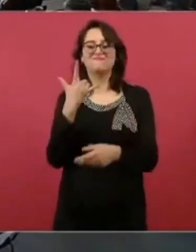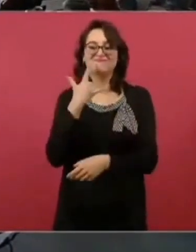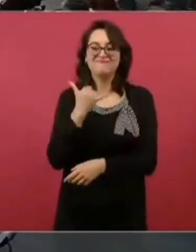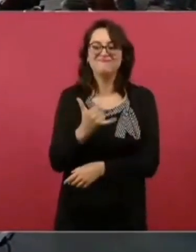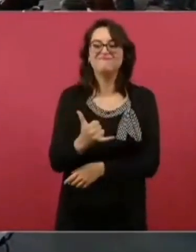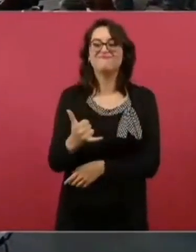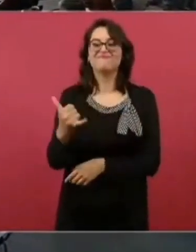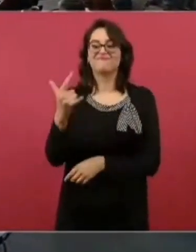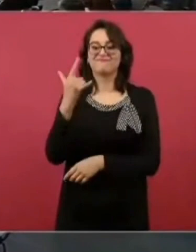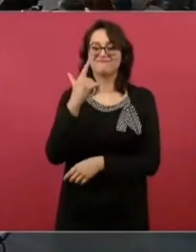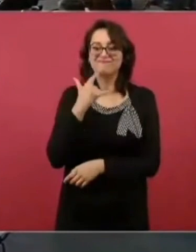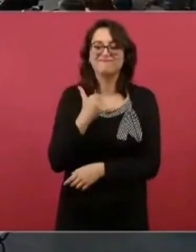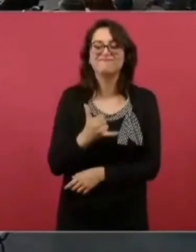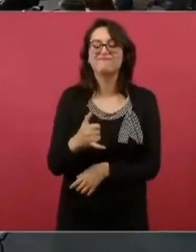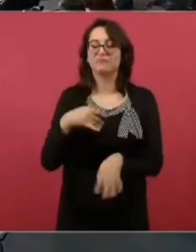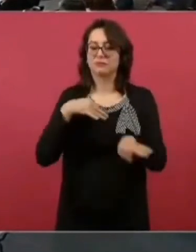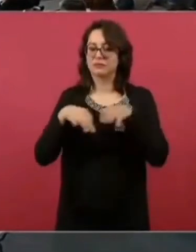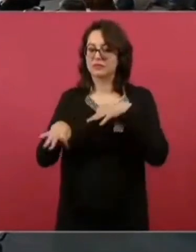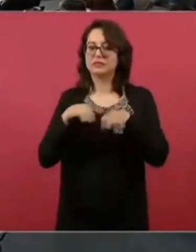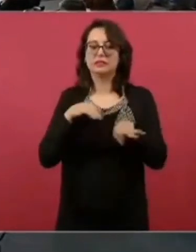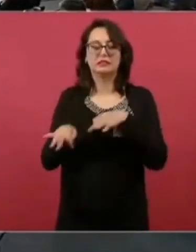velando.